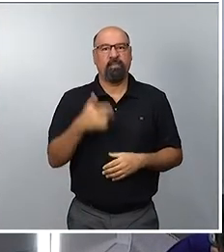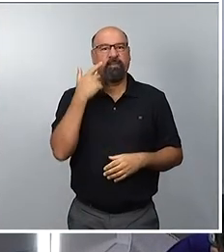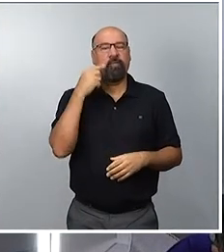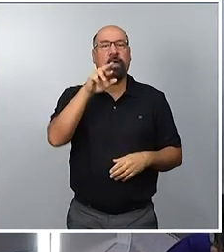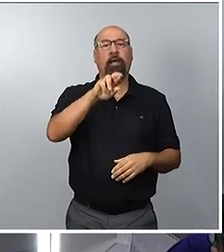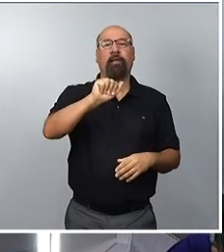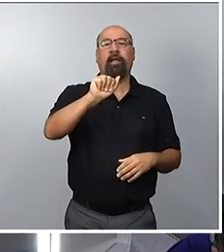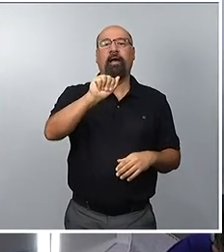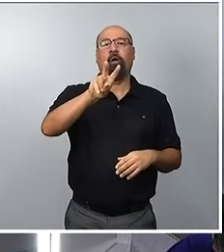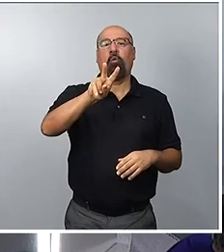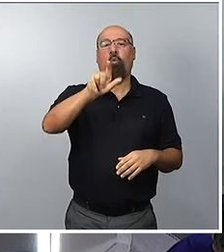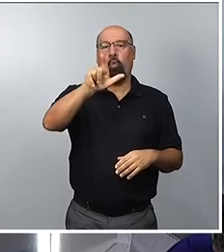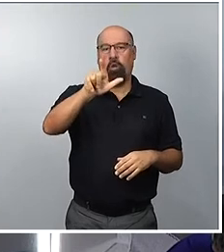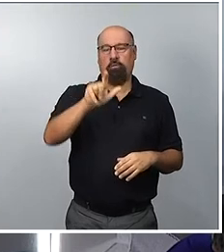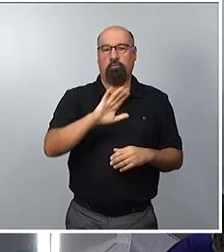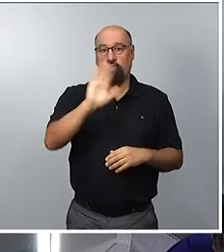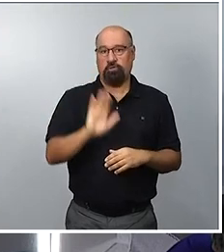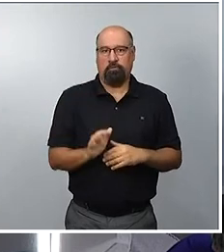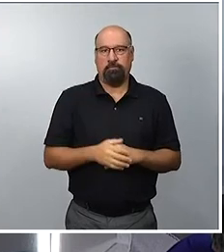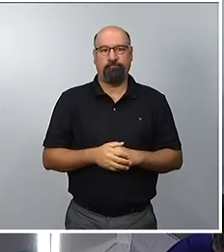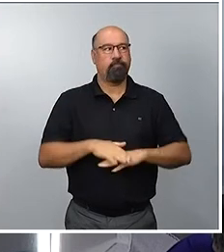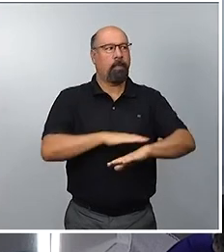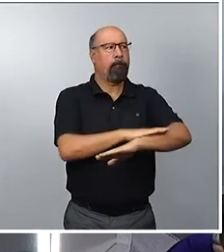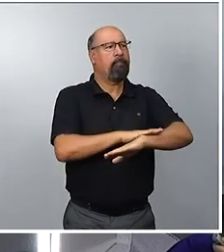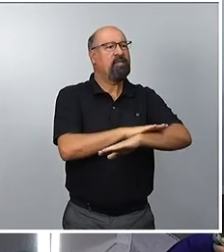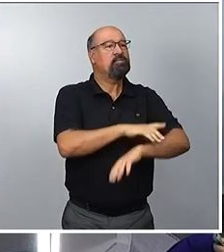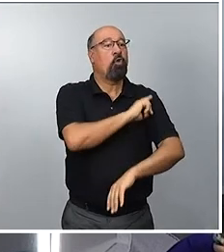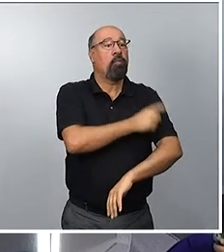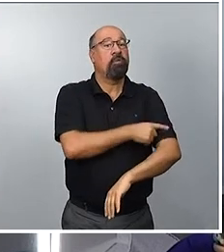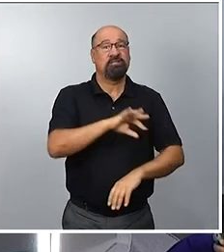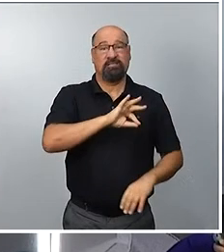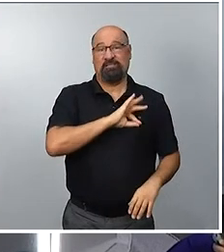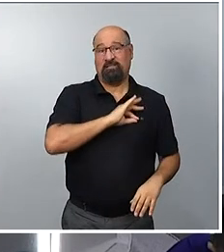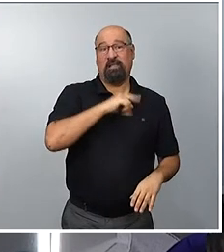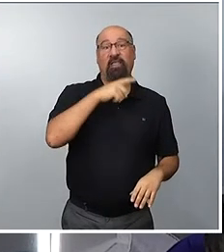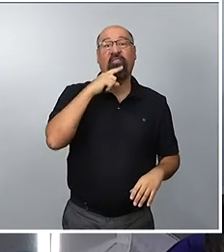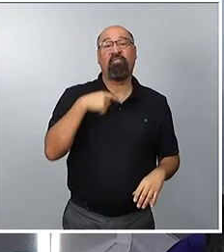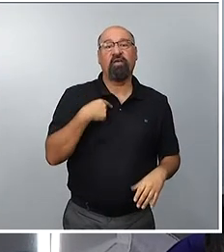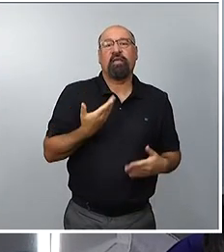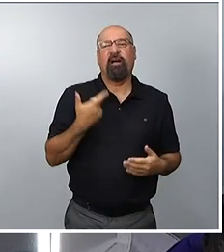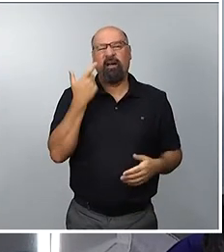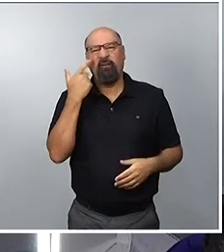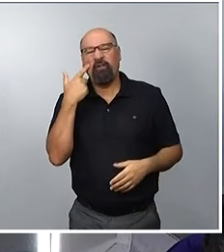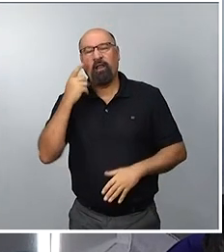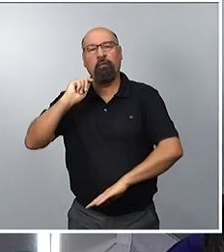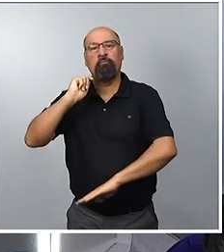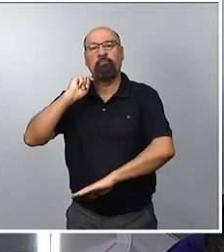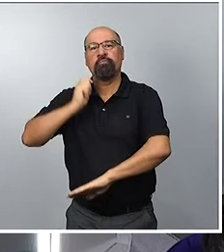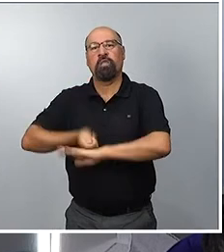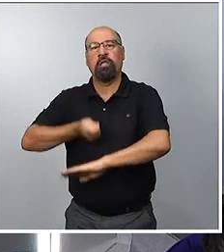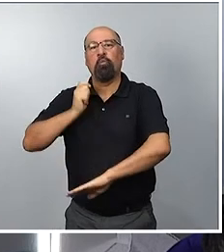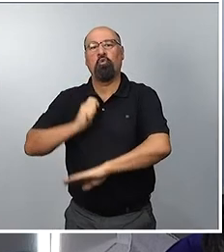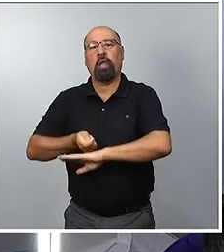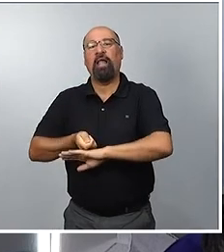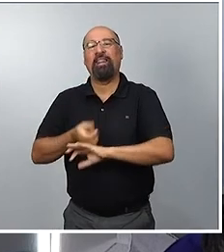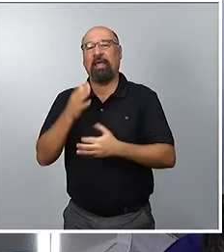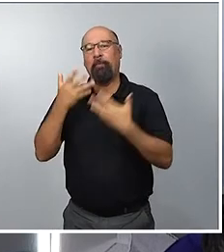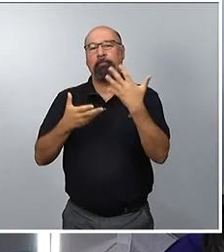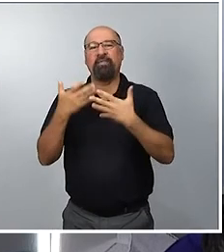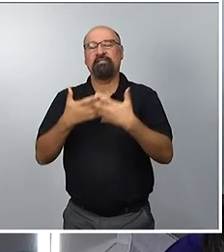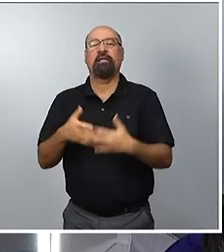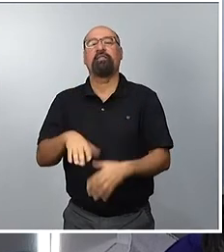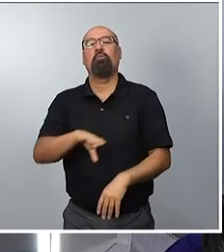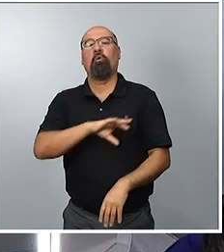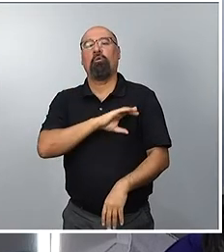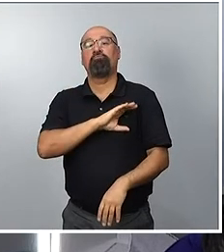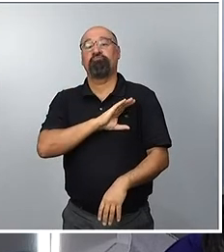Muchas gracias. Al ministro de Deportes, ¿qué escenario se plantea si el TAT no incoaspediente? ¿Qué capacidad de maniobra tiene